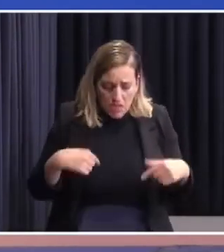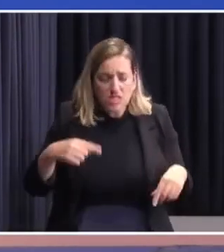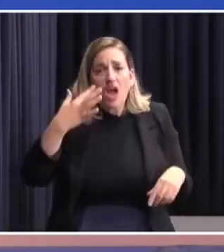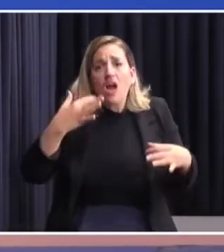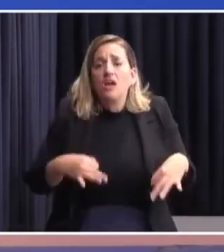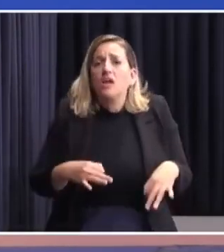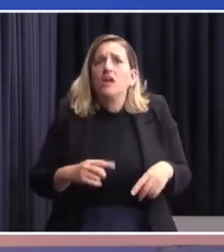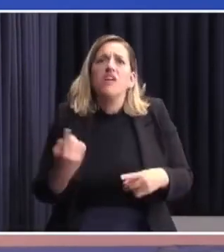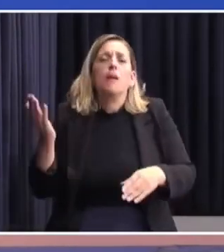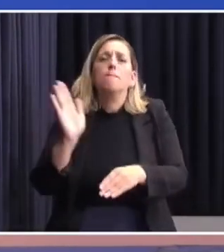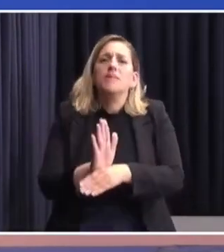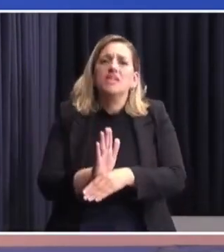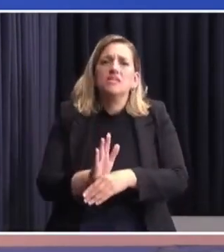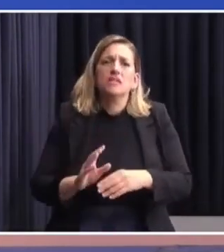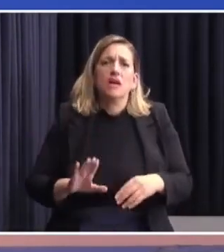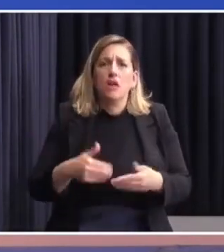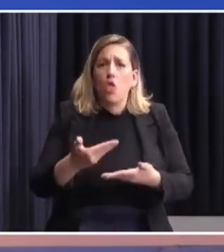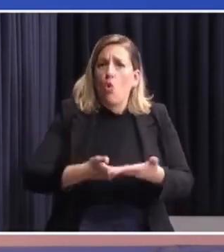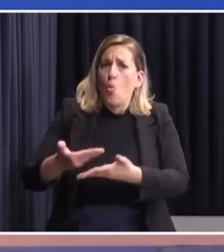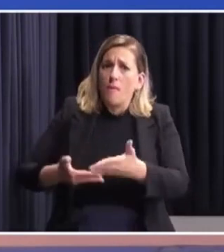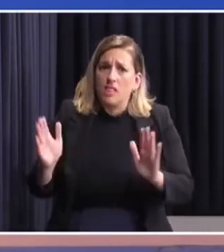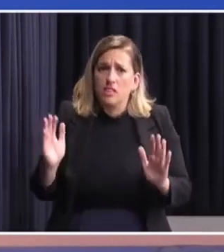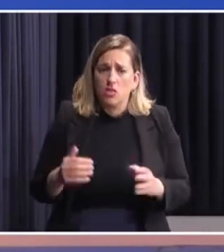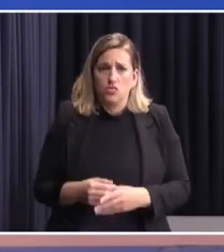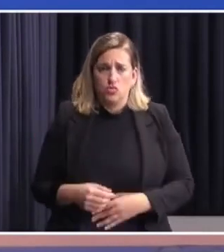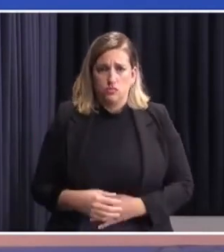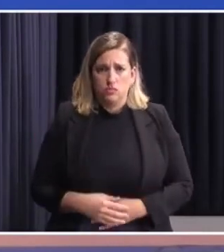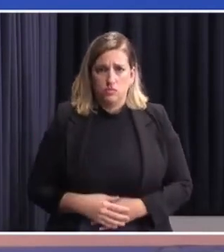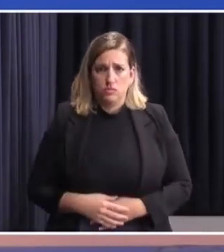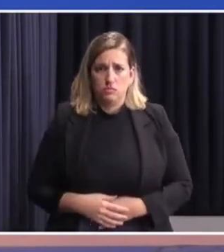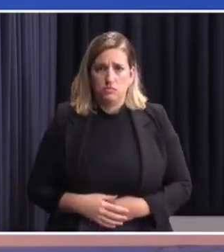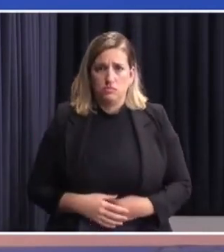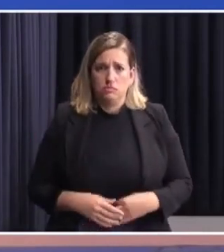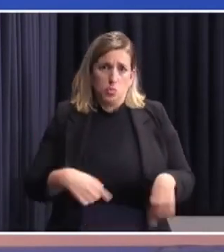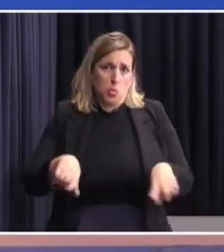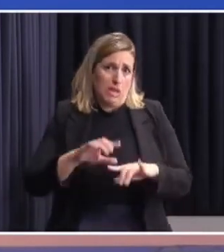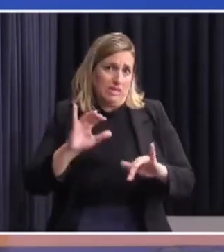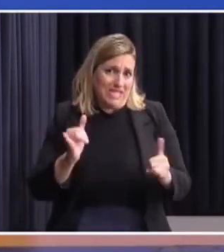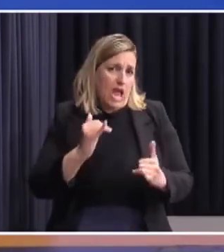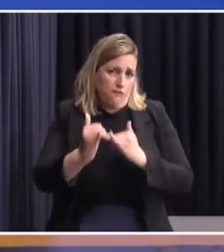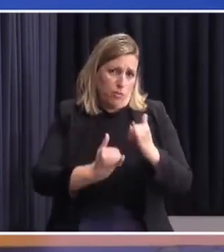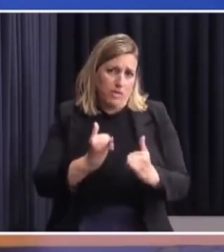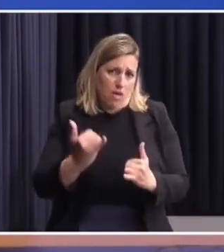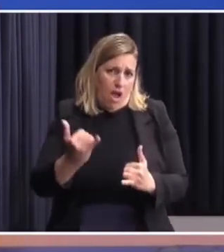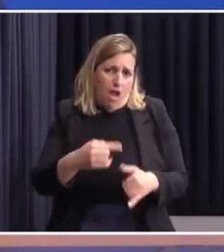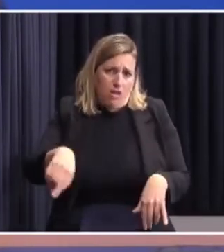quería que había que presentar estos documentos. Yo creo que esto ustedes ya lo informaron, pero